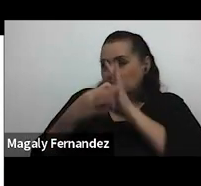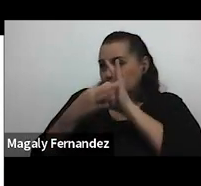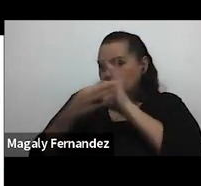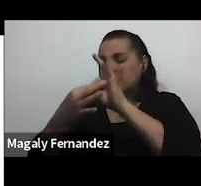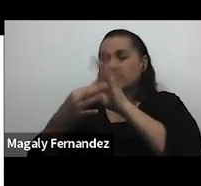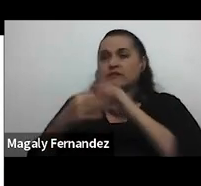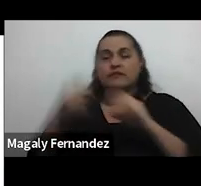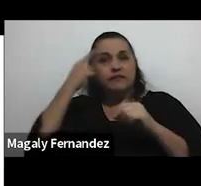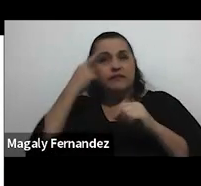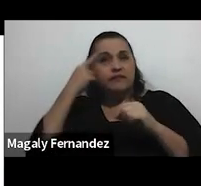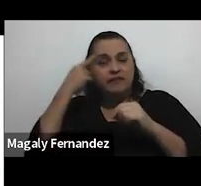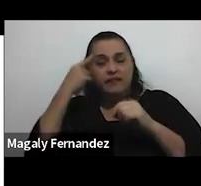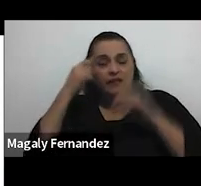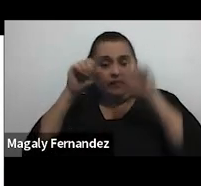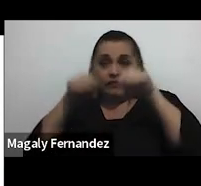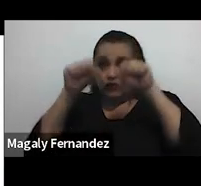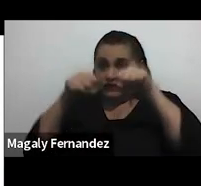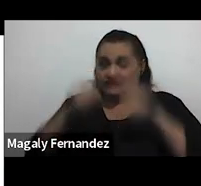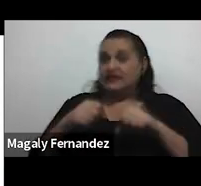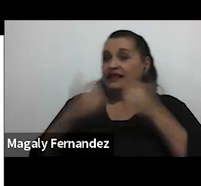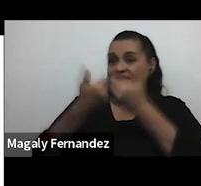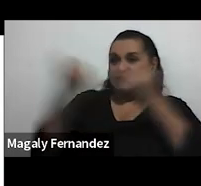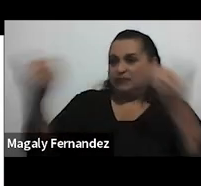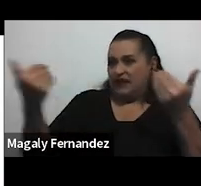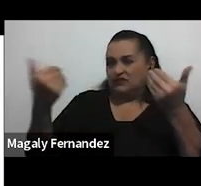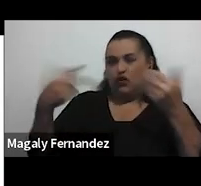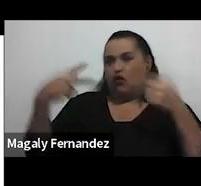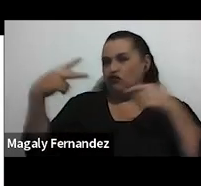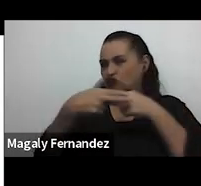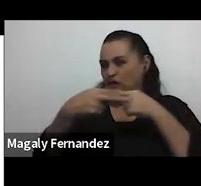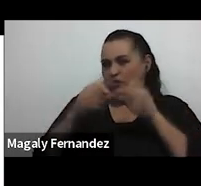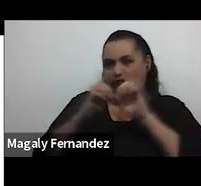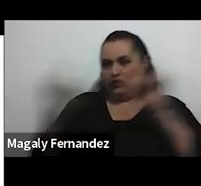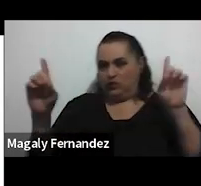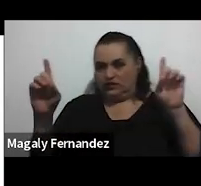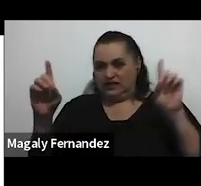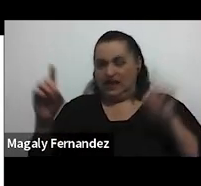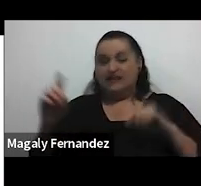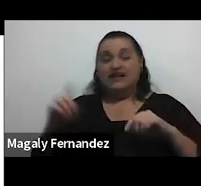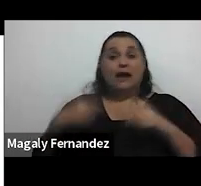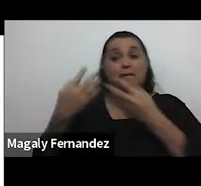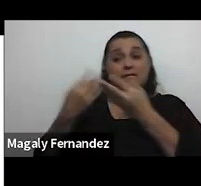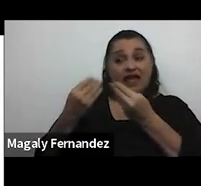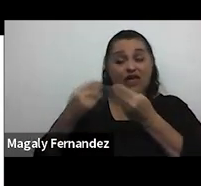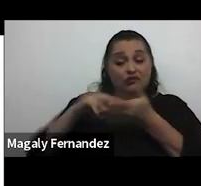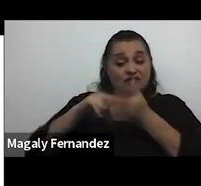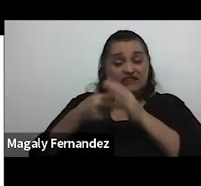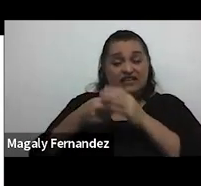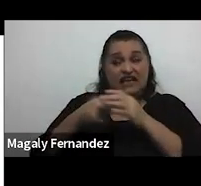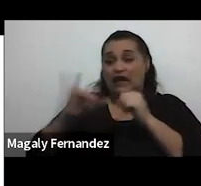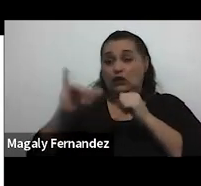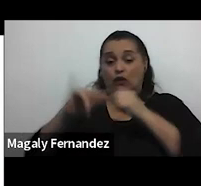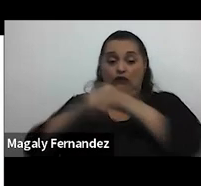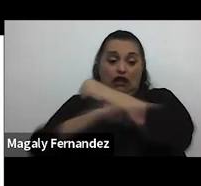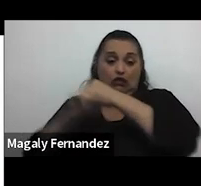pensar en la posibilidad de la ruptura y sabemos que los miedos son ladrones de sueños evidentemente esto hace que la persona